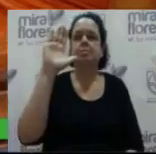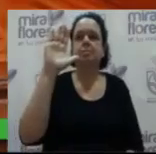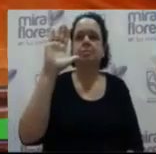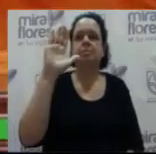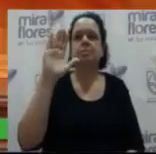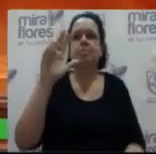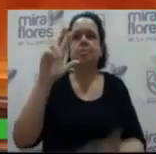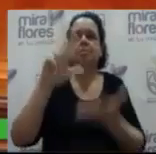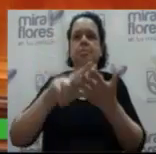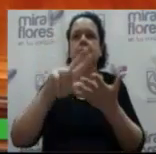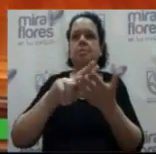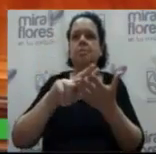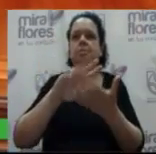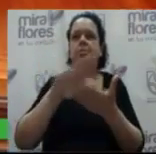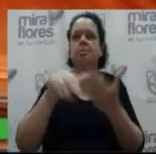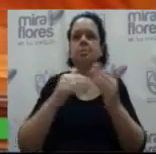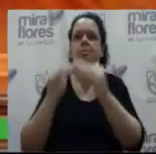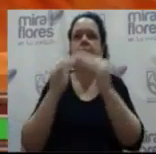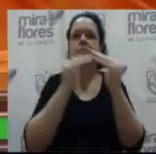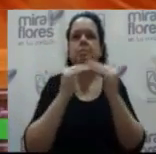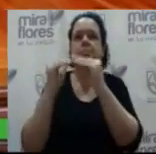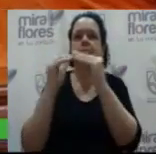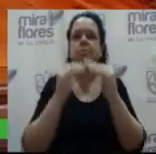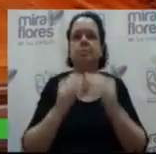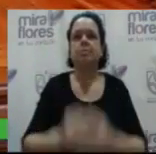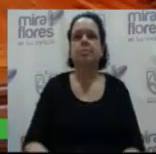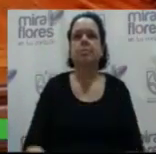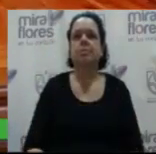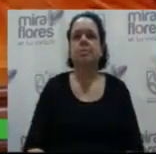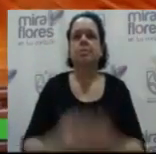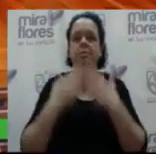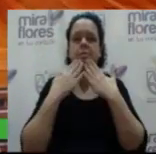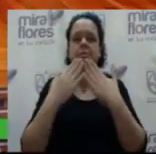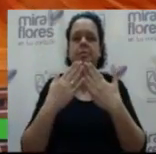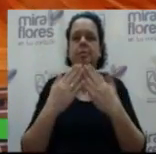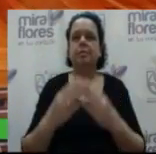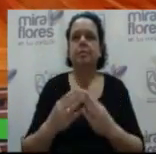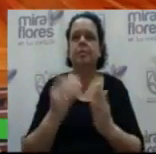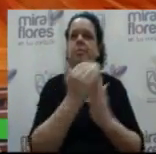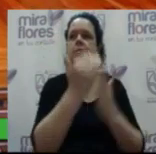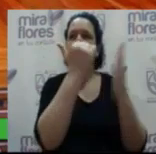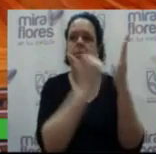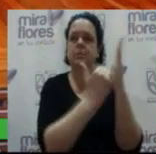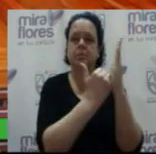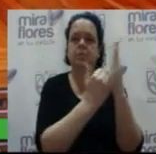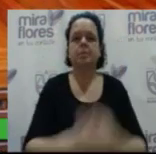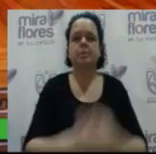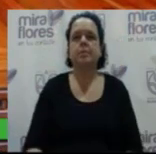Se aprueba por mayoría, por unanimidad de votos. Entonces, gracias. Siguiente punto, por favor.